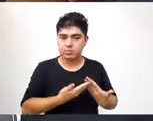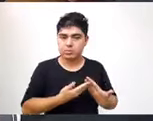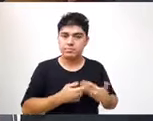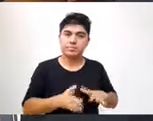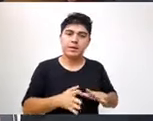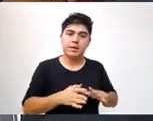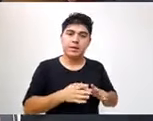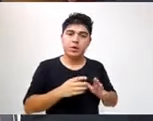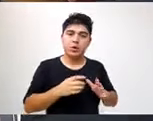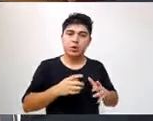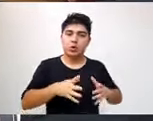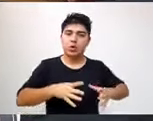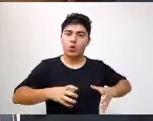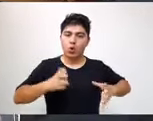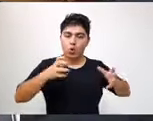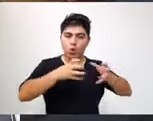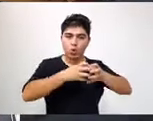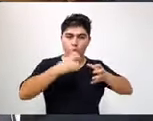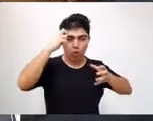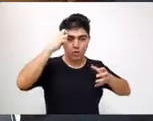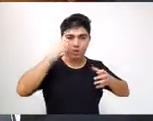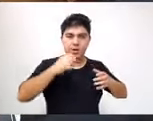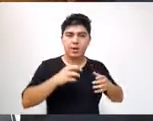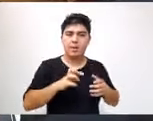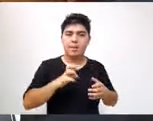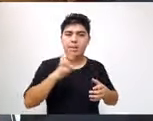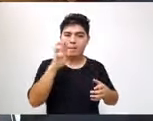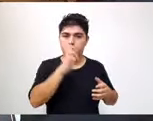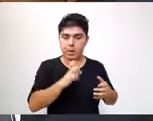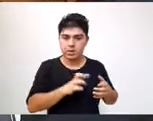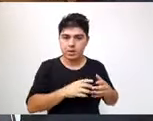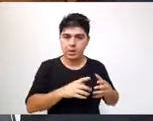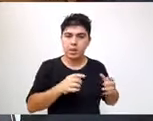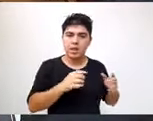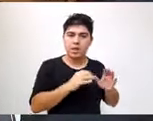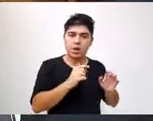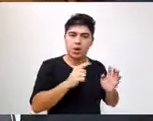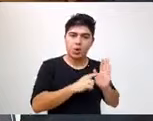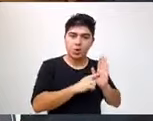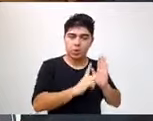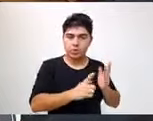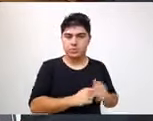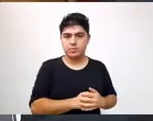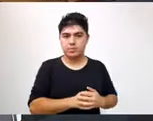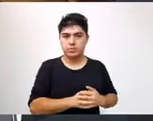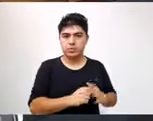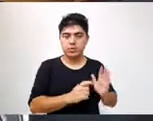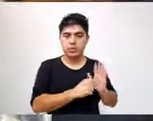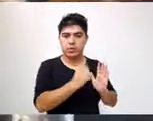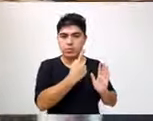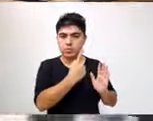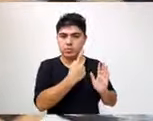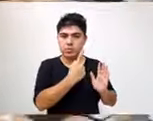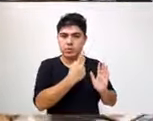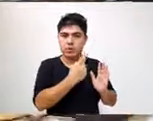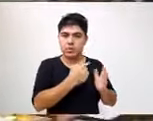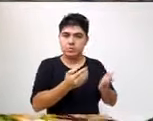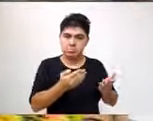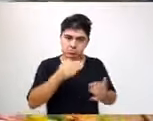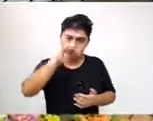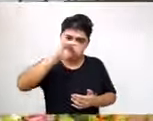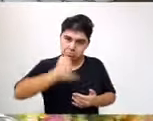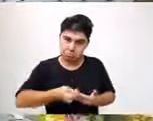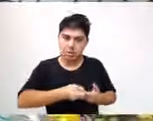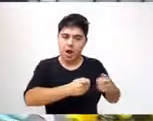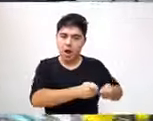el Consejo Deliberante del Municipio Autónomo de la Ciudad de Plaza Huíncul sanciona la siguiente ordenanza. Artículo 1. Acéptase el